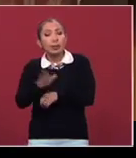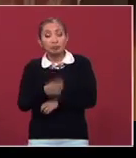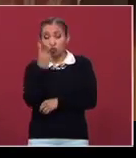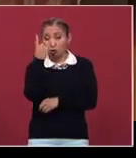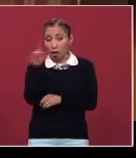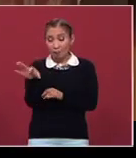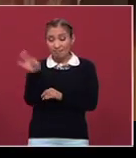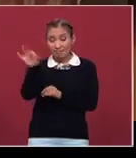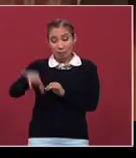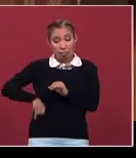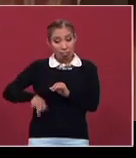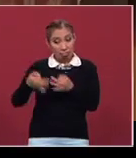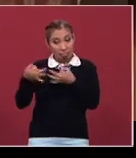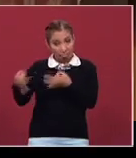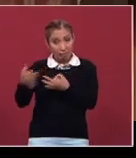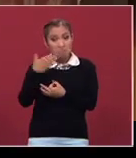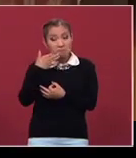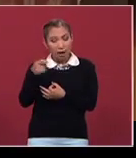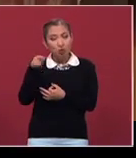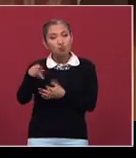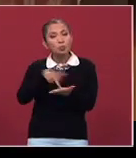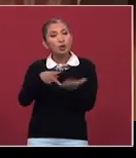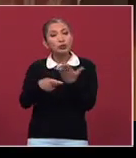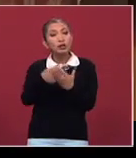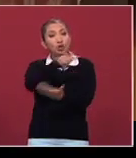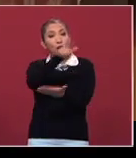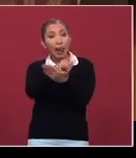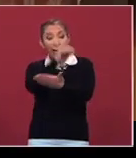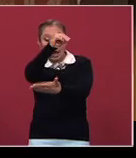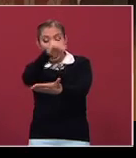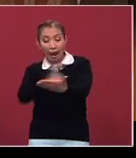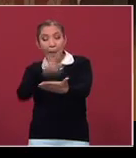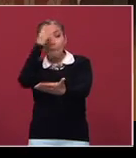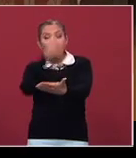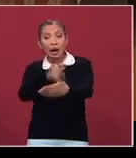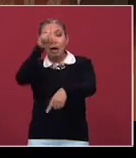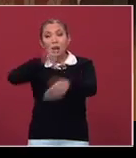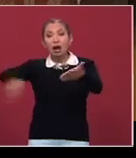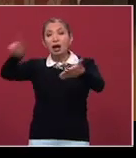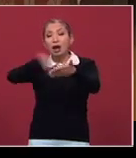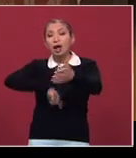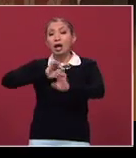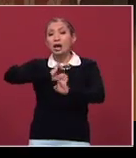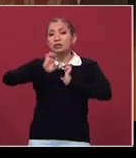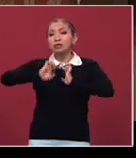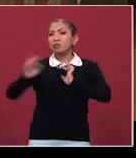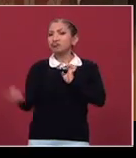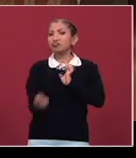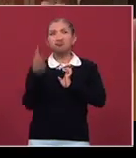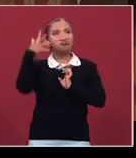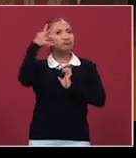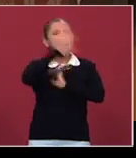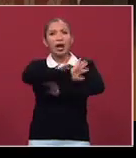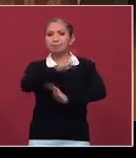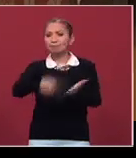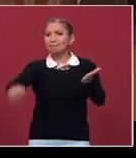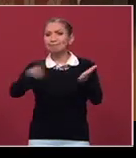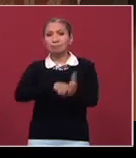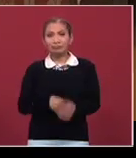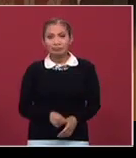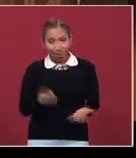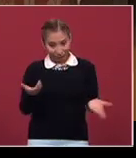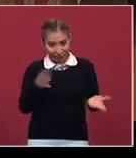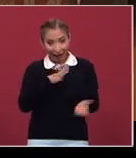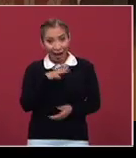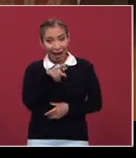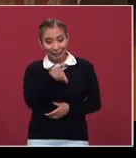una cuestión que me llama poderosamente la atención, hay un proyecto de ley para la supresión del ejército permanente. A ver, explícanos cómo lo plantean.